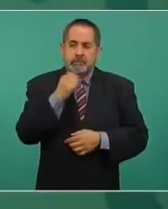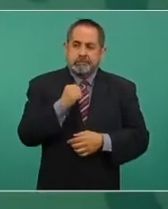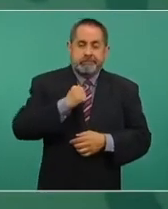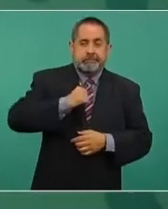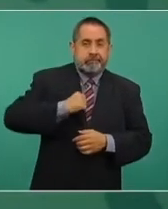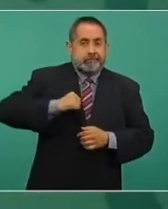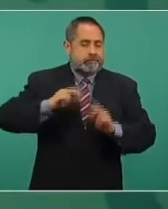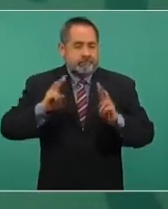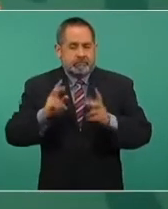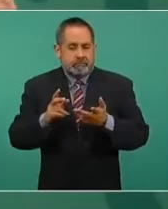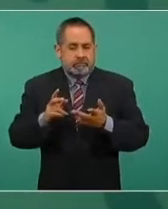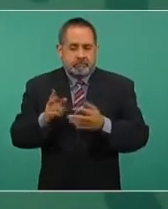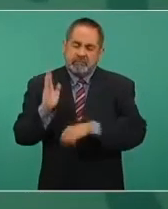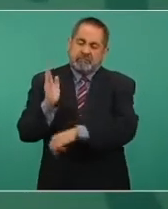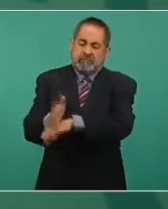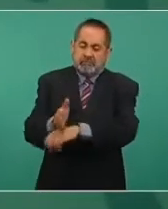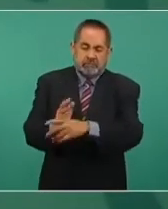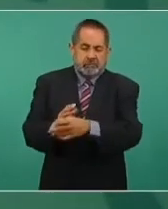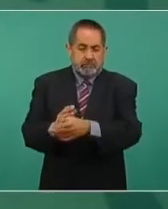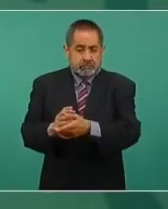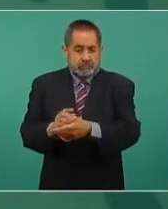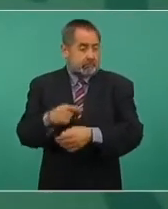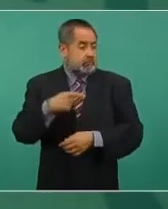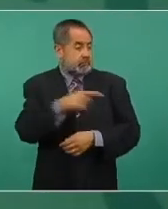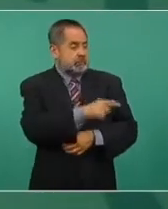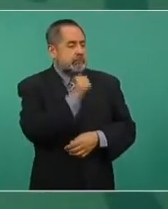a los que no son influyentes?